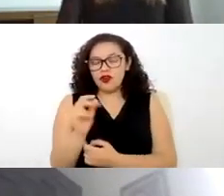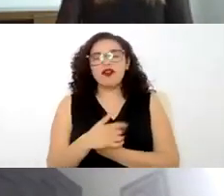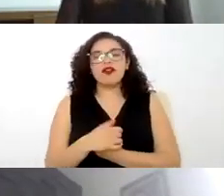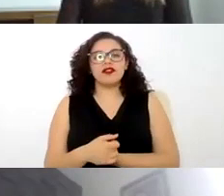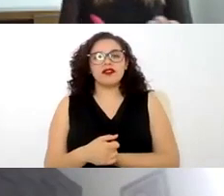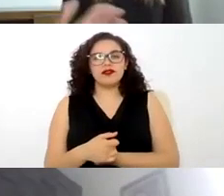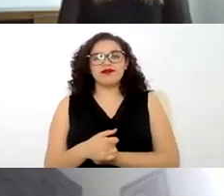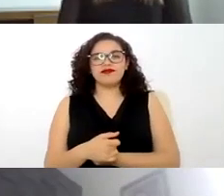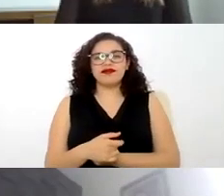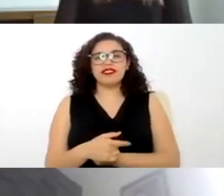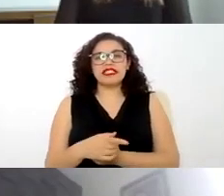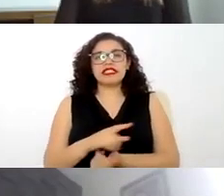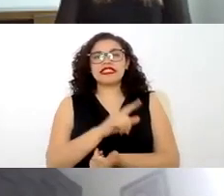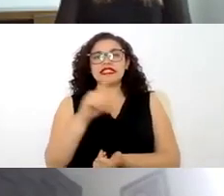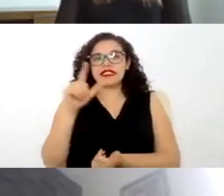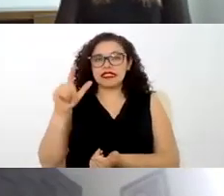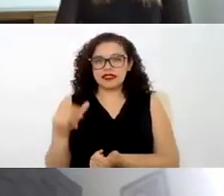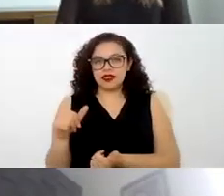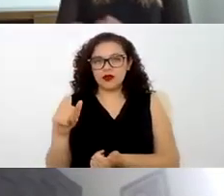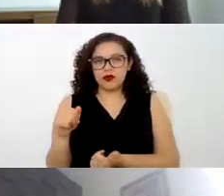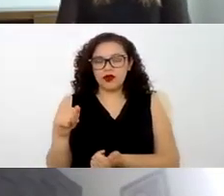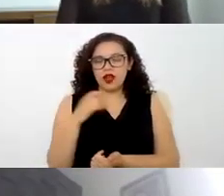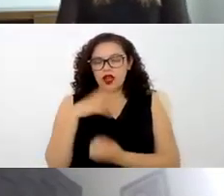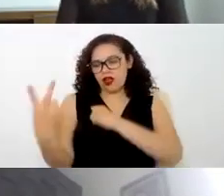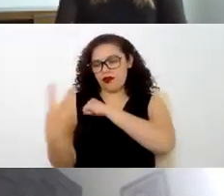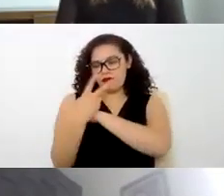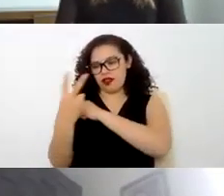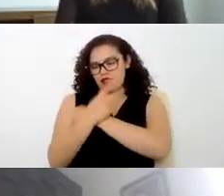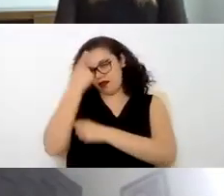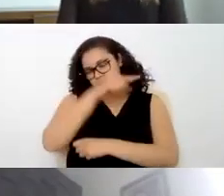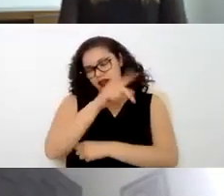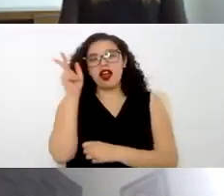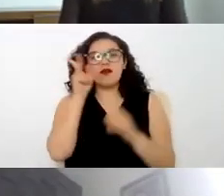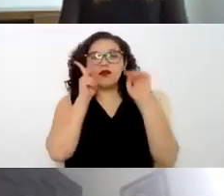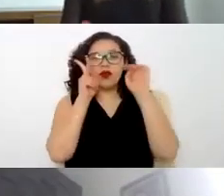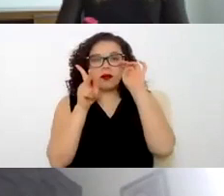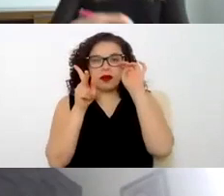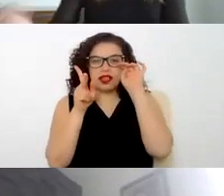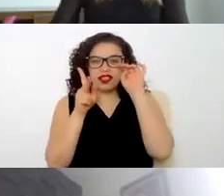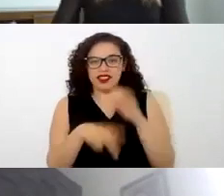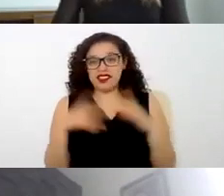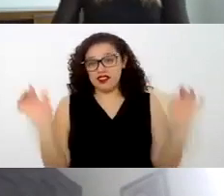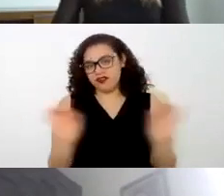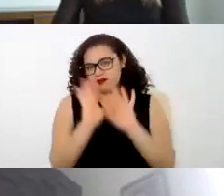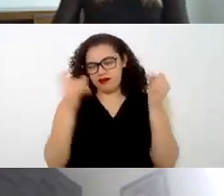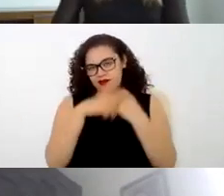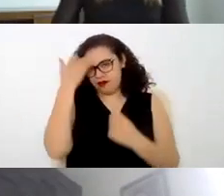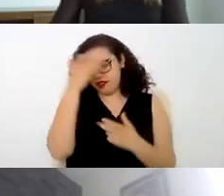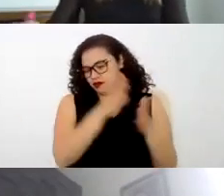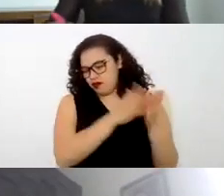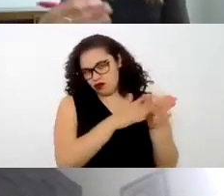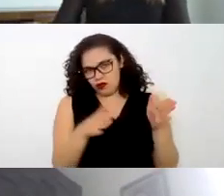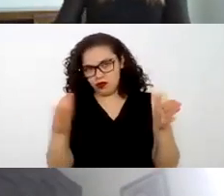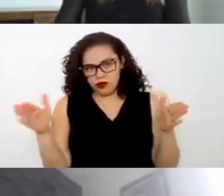puede recaer una inspección de comprobación para que en determinado tiempo nosotros